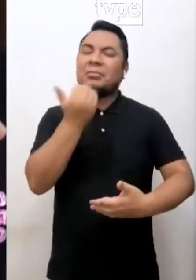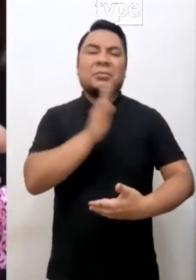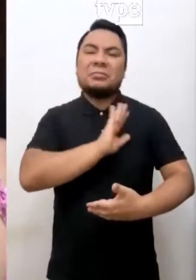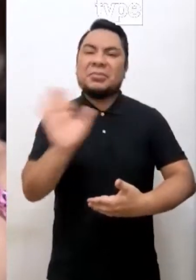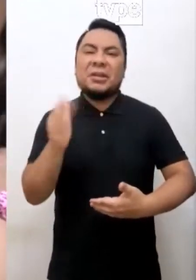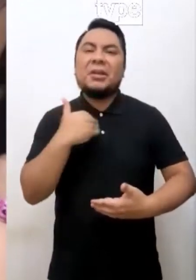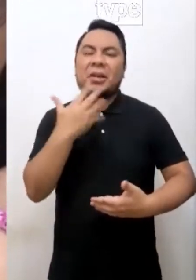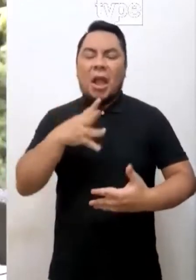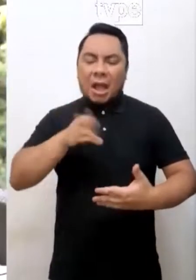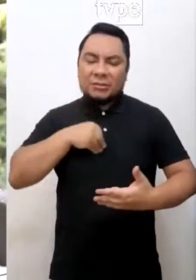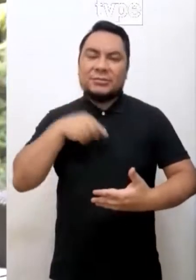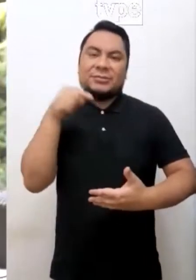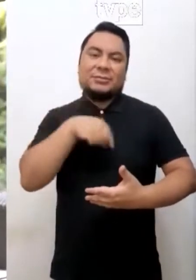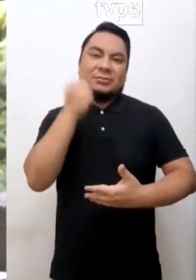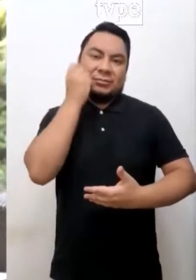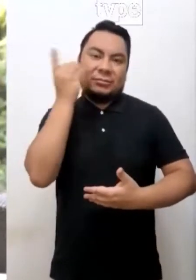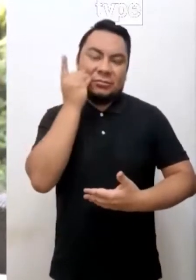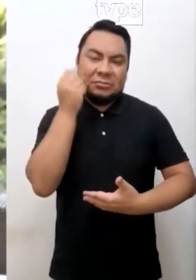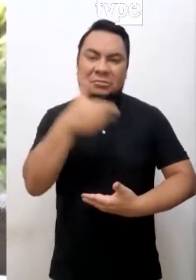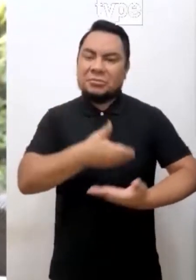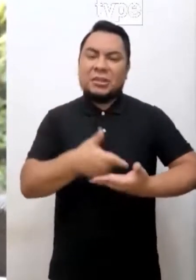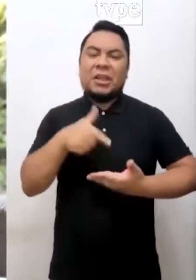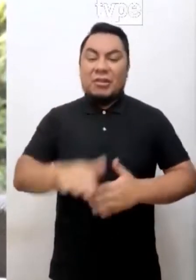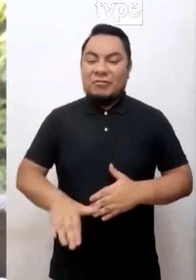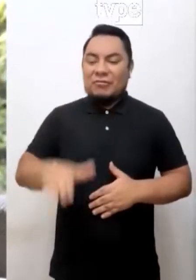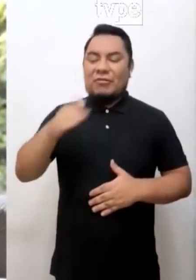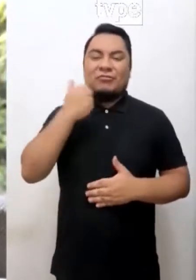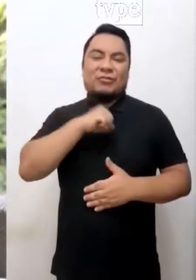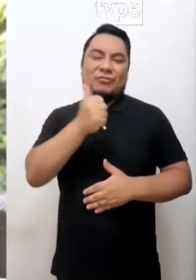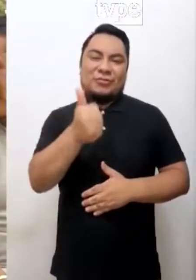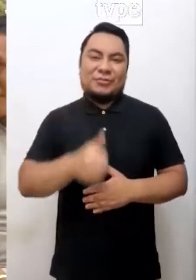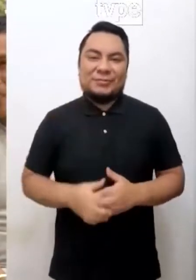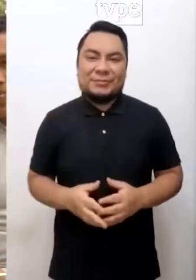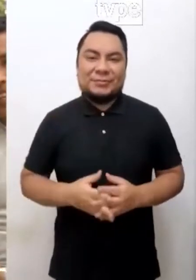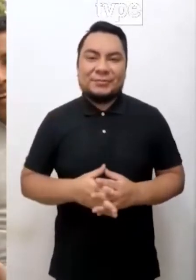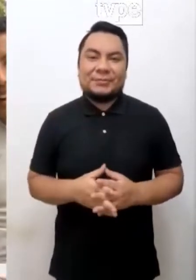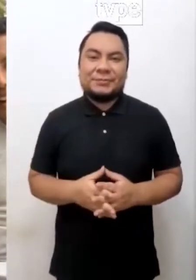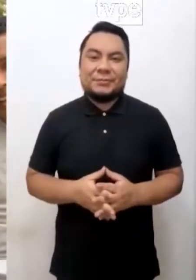nunca existió y el día de hoy tengo una hija maravillosa.